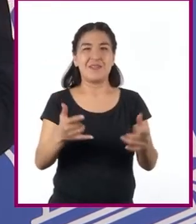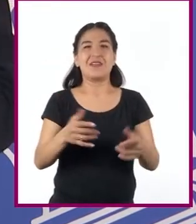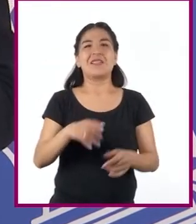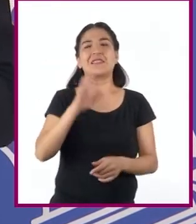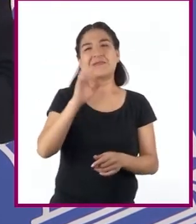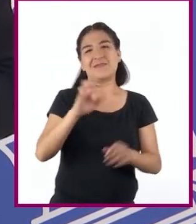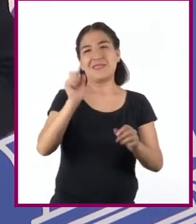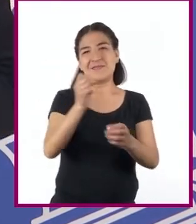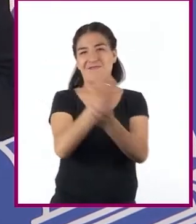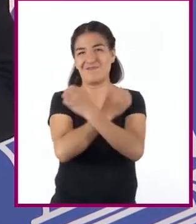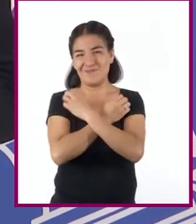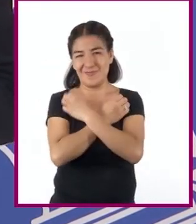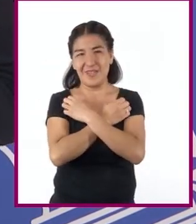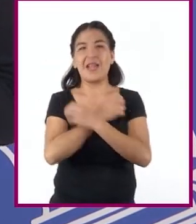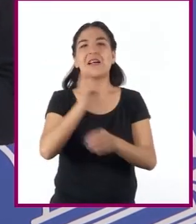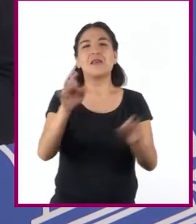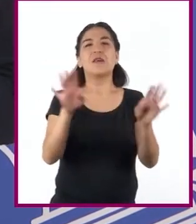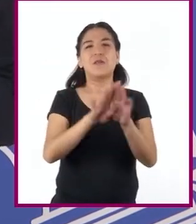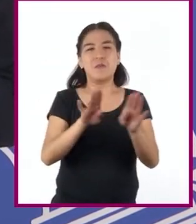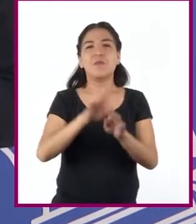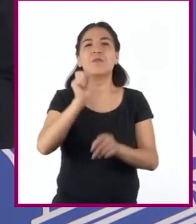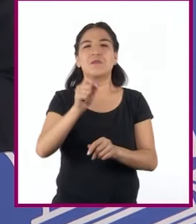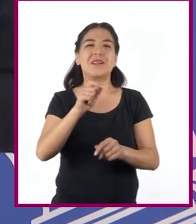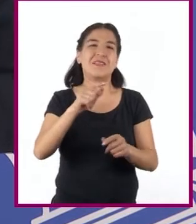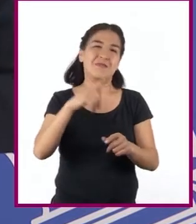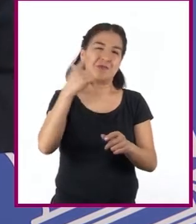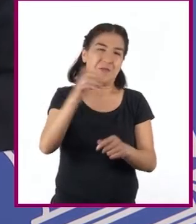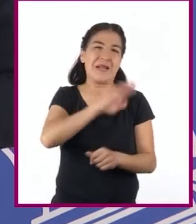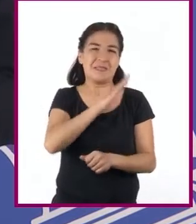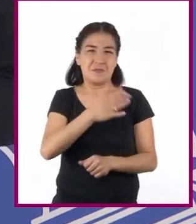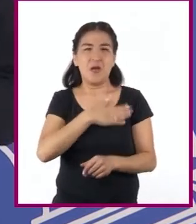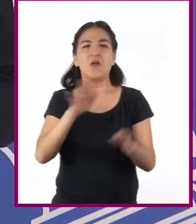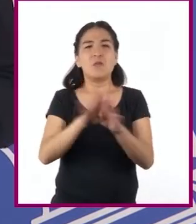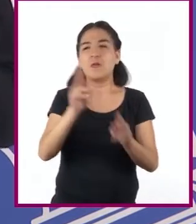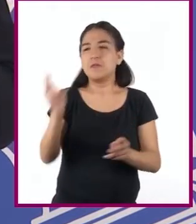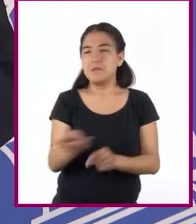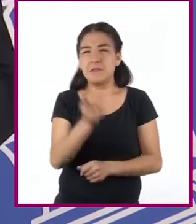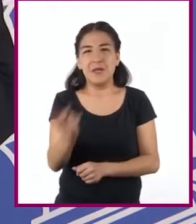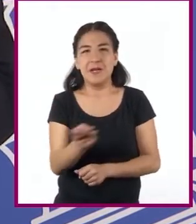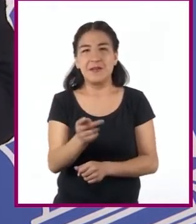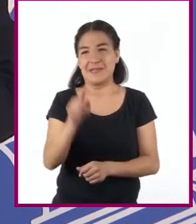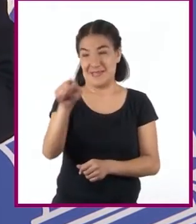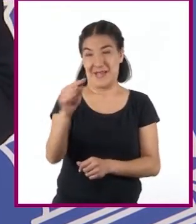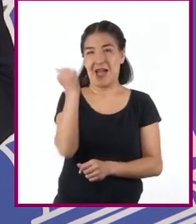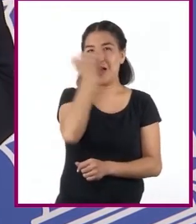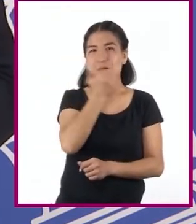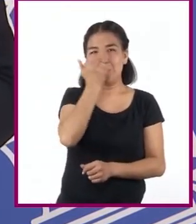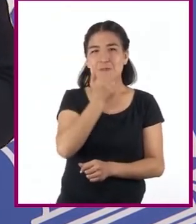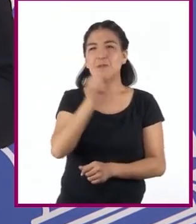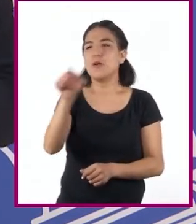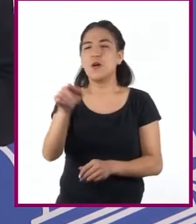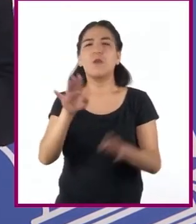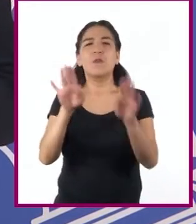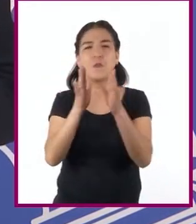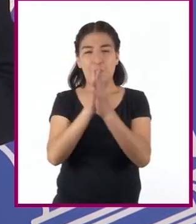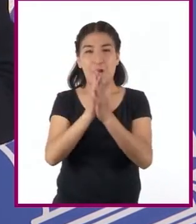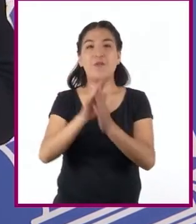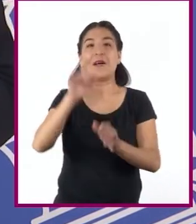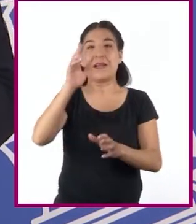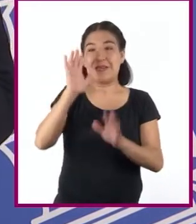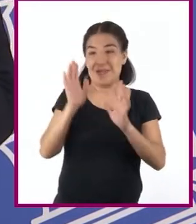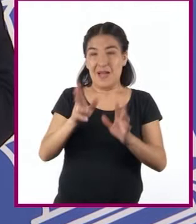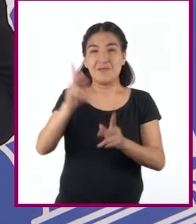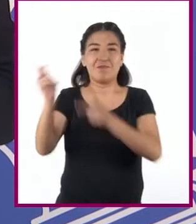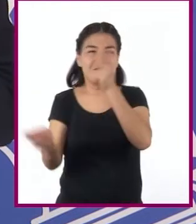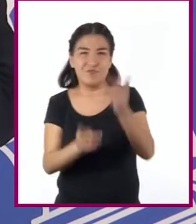o lengua materna, el maestro pide a los aprendices de investigadores, es decir, a los alumnos, que al final de cada experimento